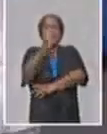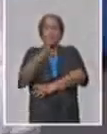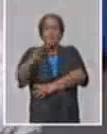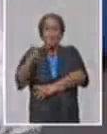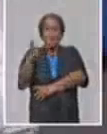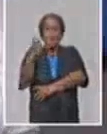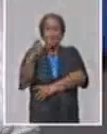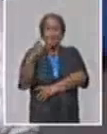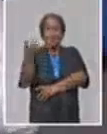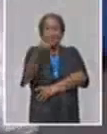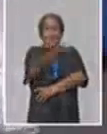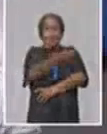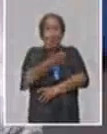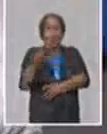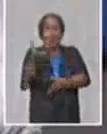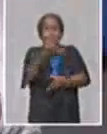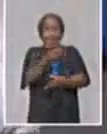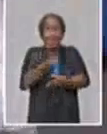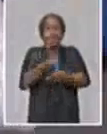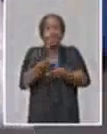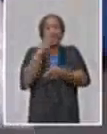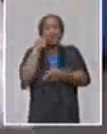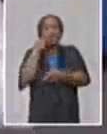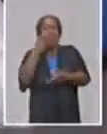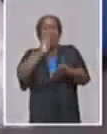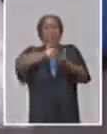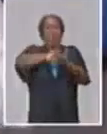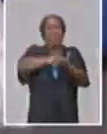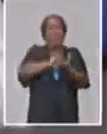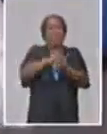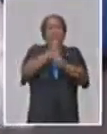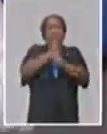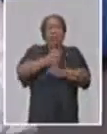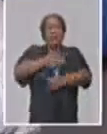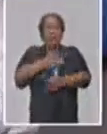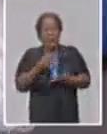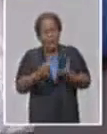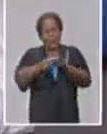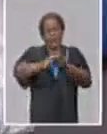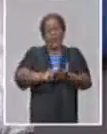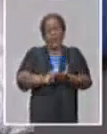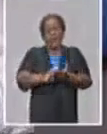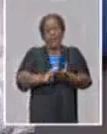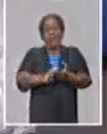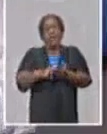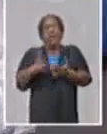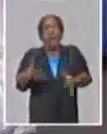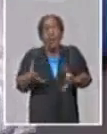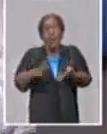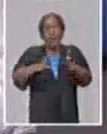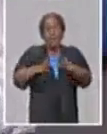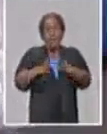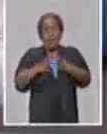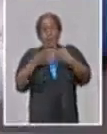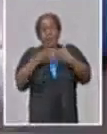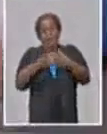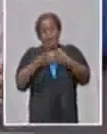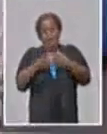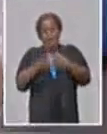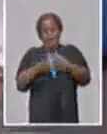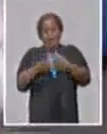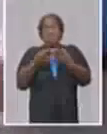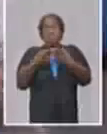trabajo y entonces, bueno, se estaba revisando que si tenía que registrarte primero como trabajador por cuenta propia, aunque los mecanismos eran relativamente flexibles,